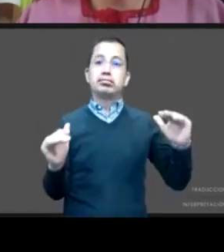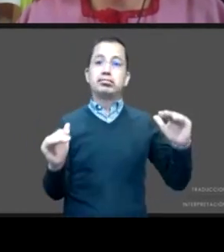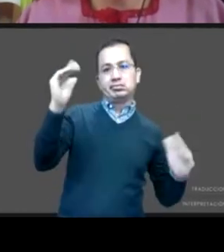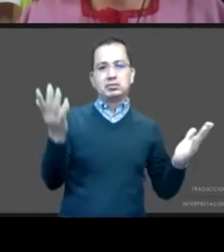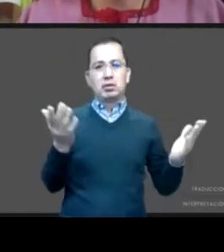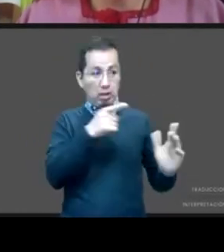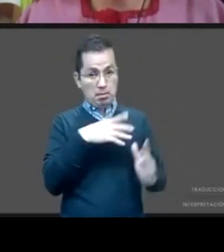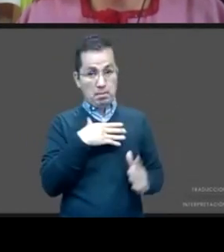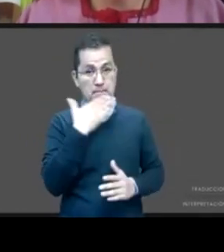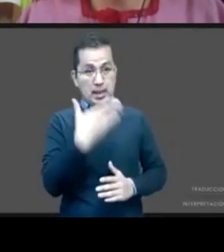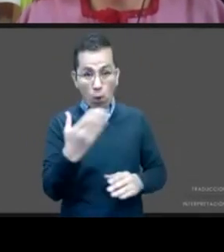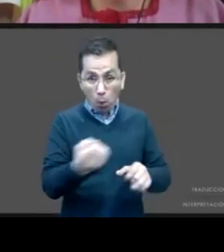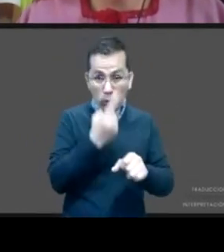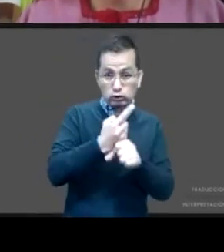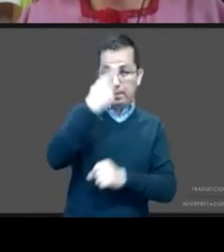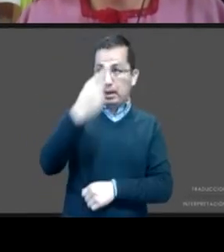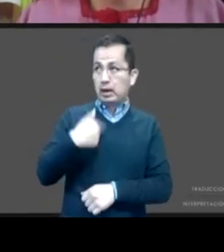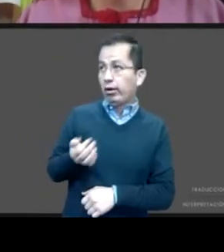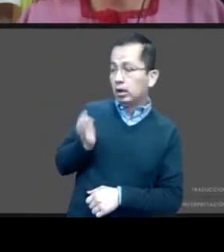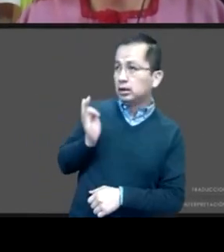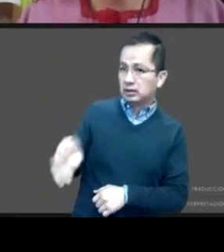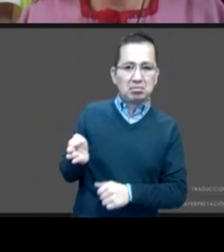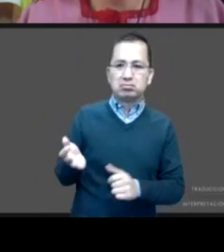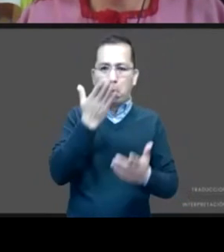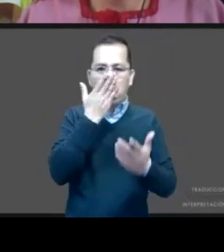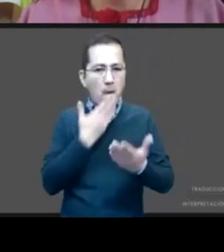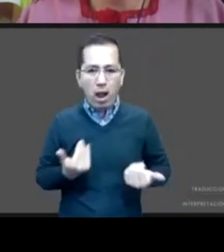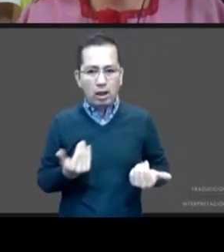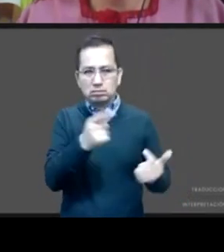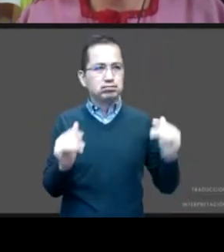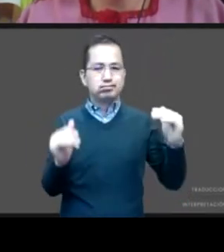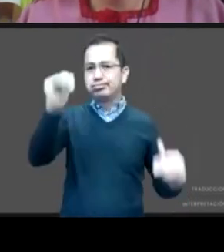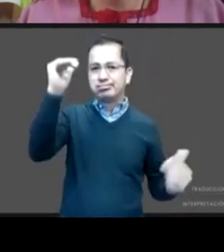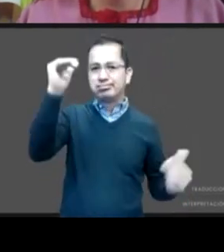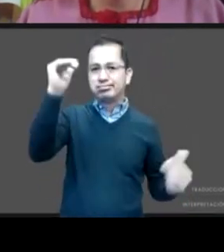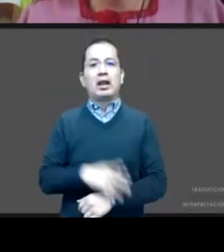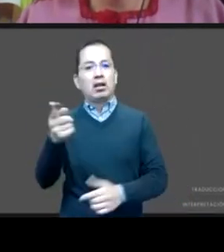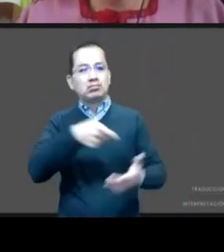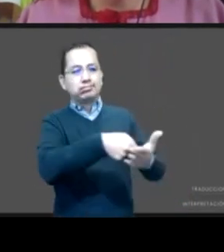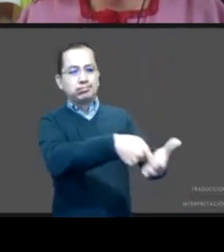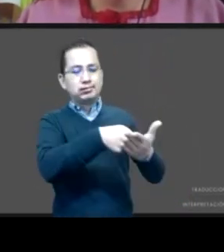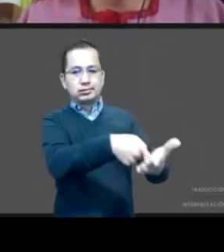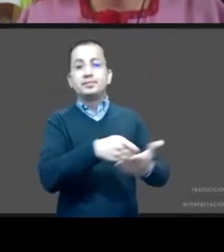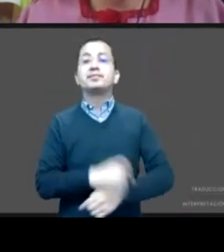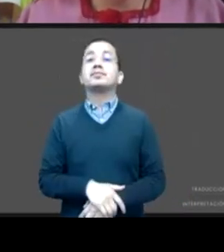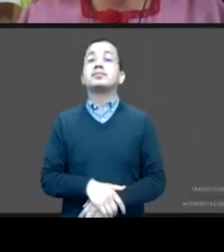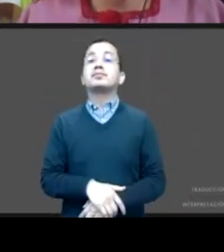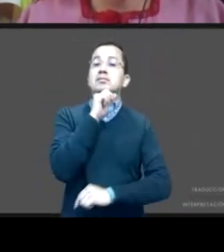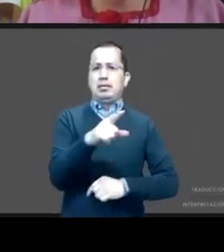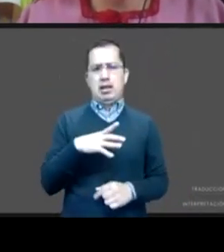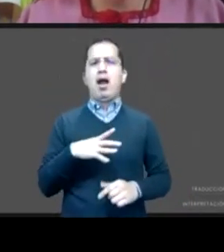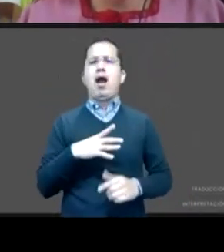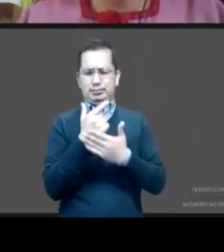oportunidad de dar un consentimiento. Y los datos en ese respecto también son claros. Las